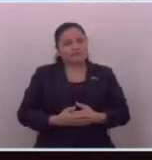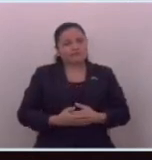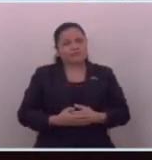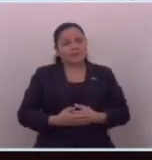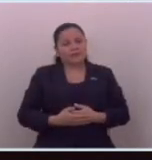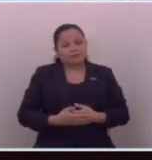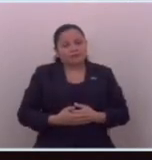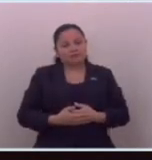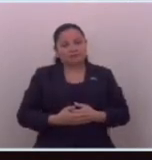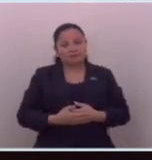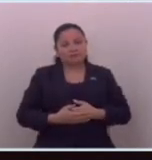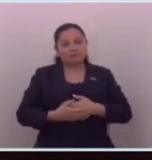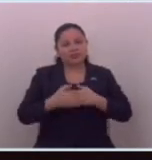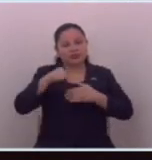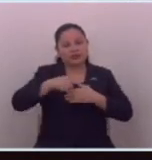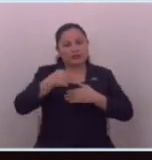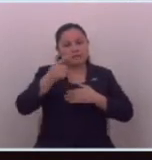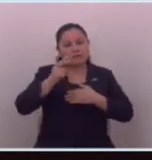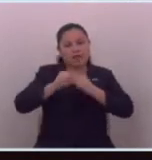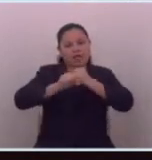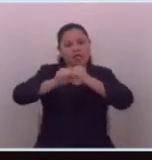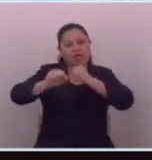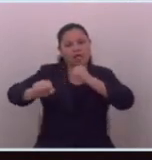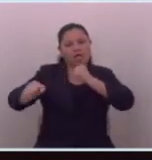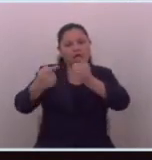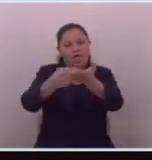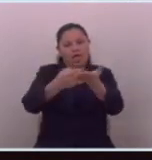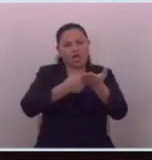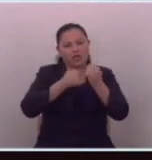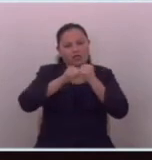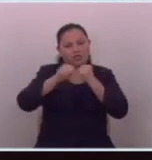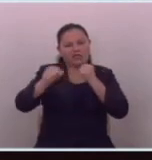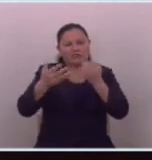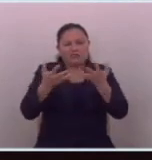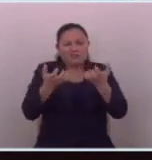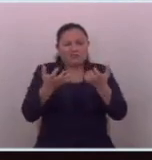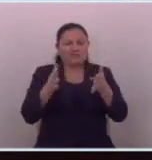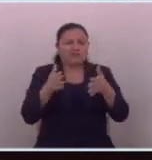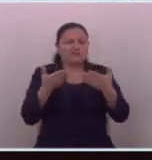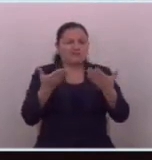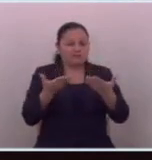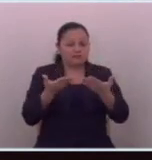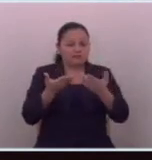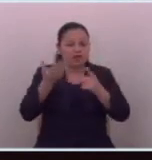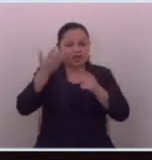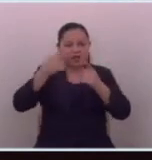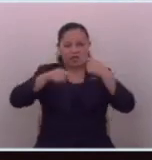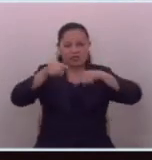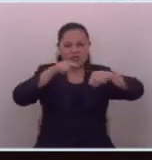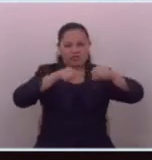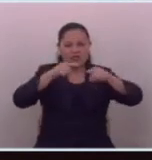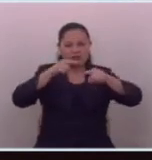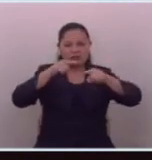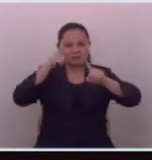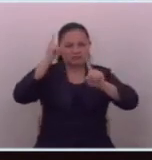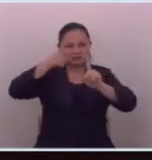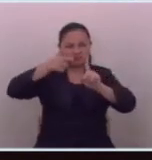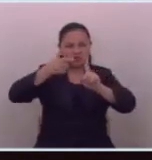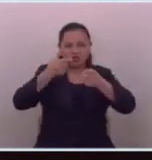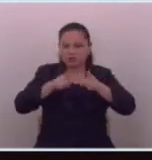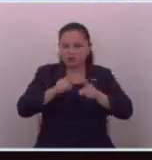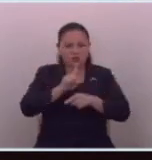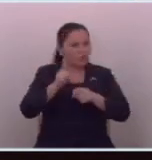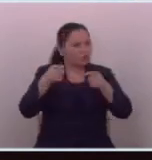de más que sigamos en esta discusión queriendo señalar cosas que en este país no pasan